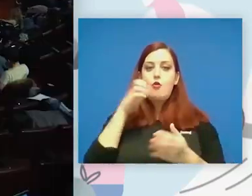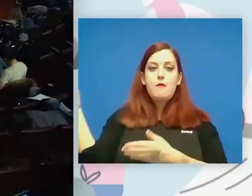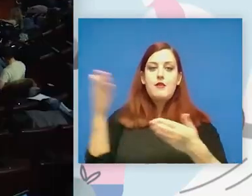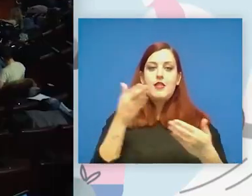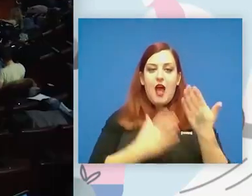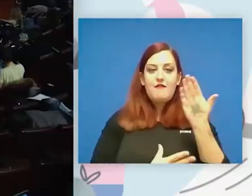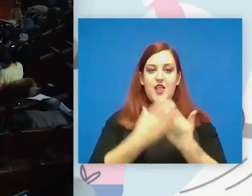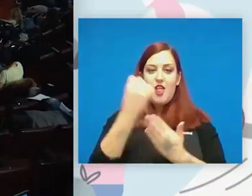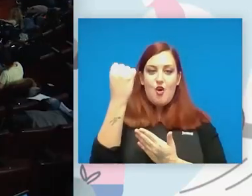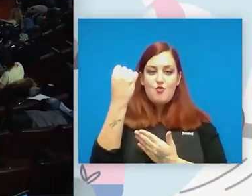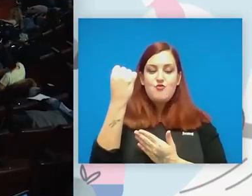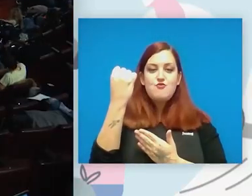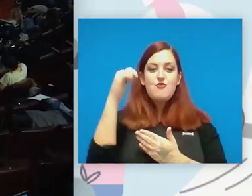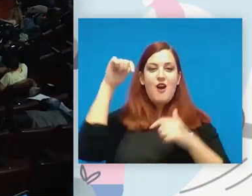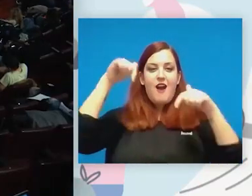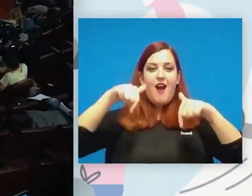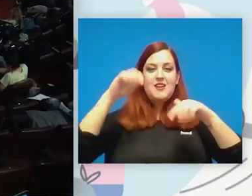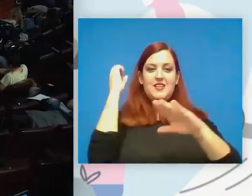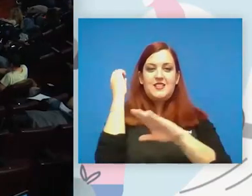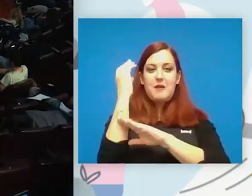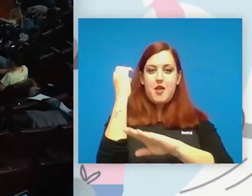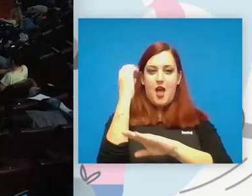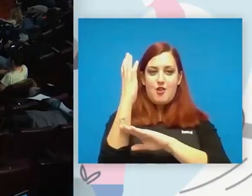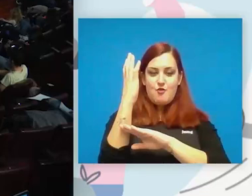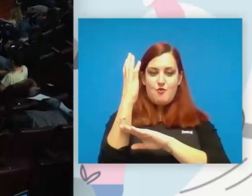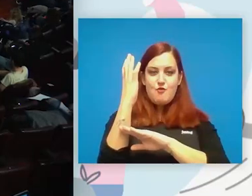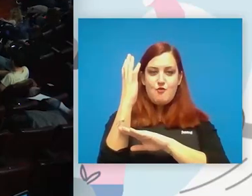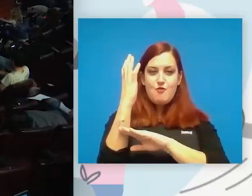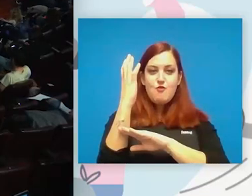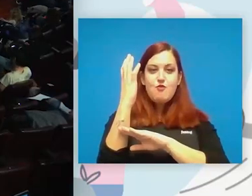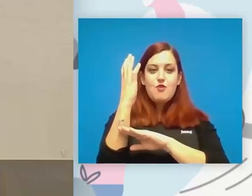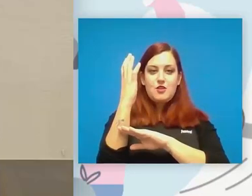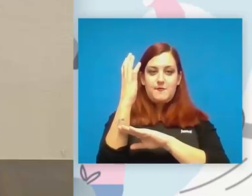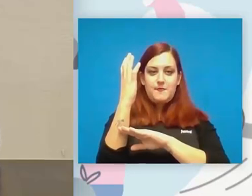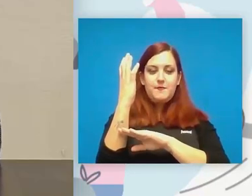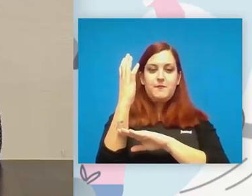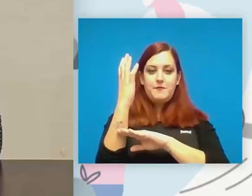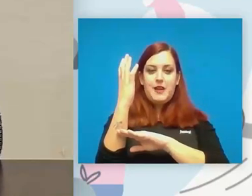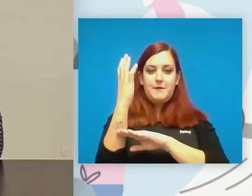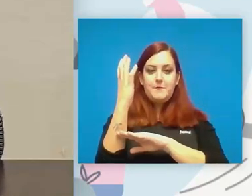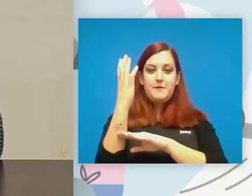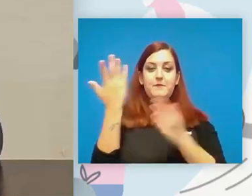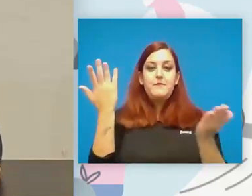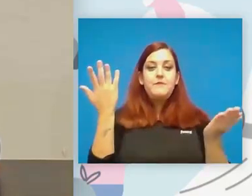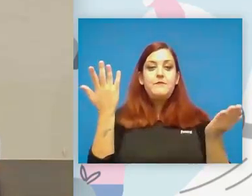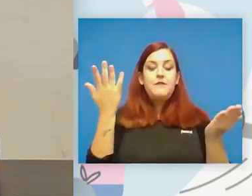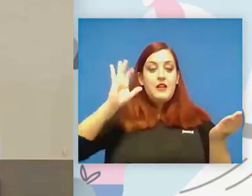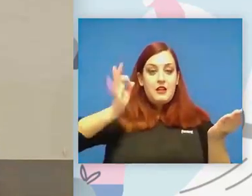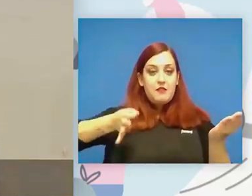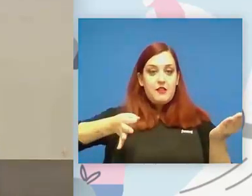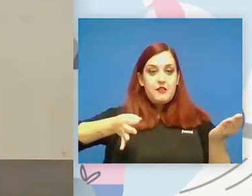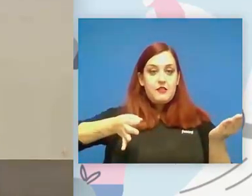este seminario este cuarto seminario la verdad es que bueno pues estamos muy muy